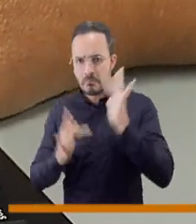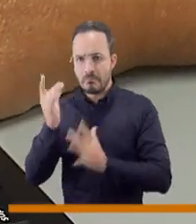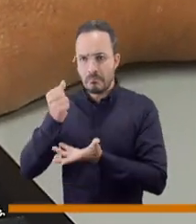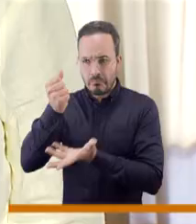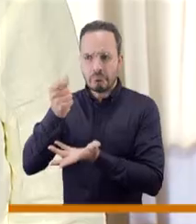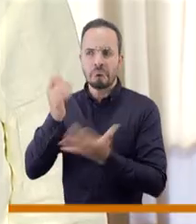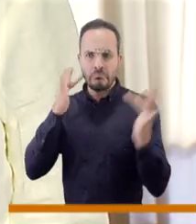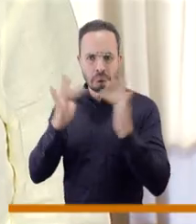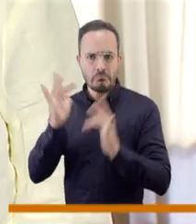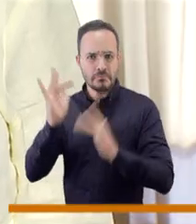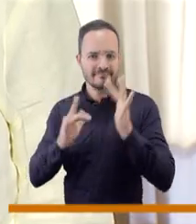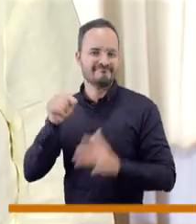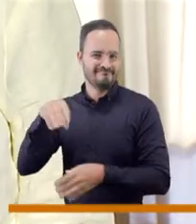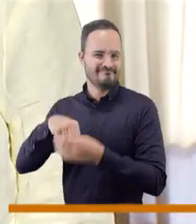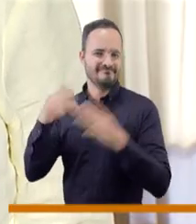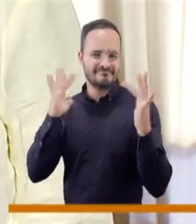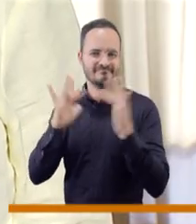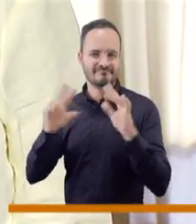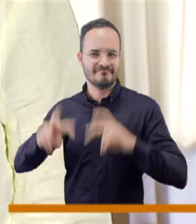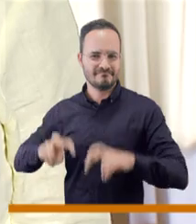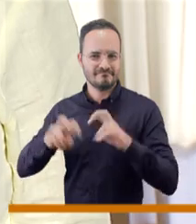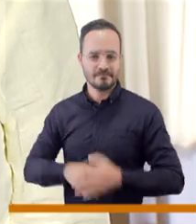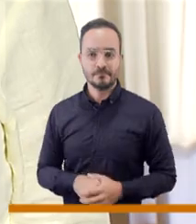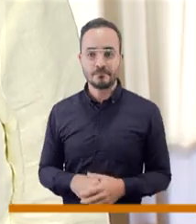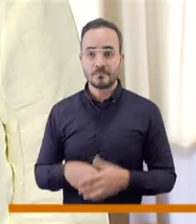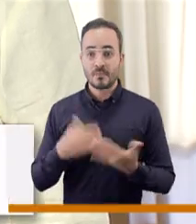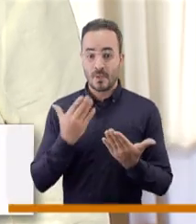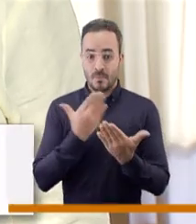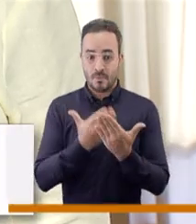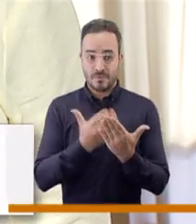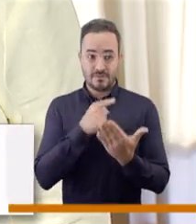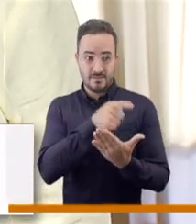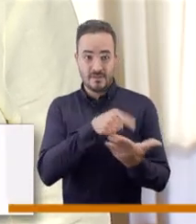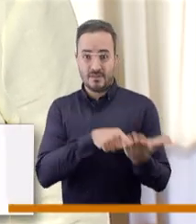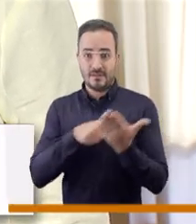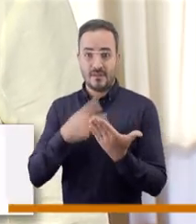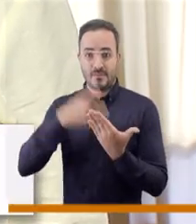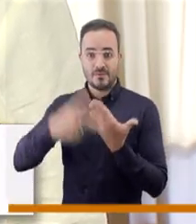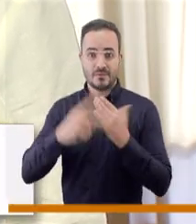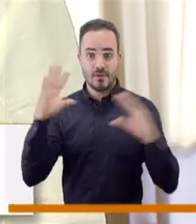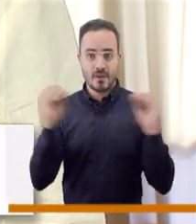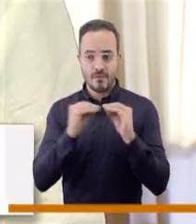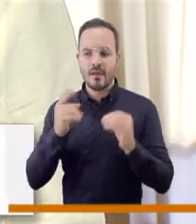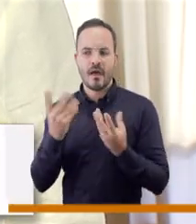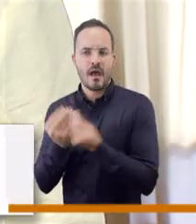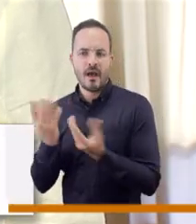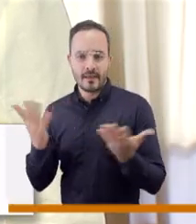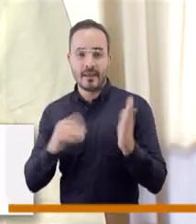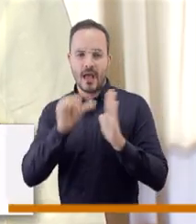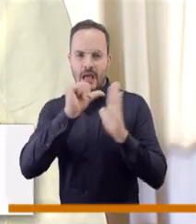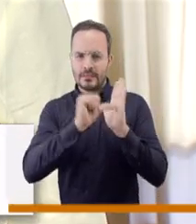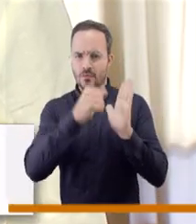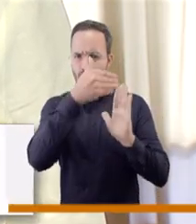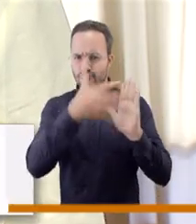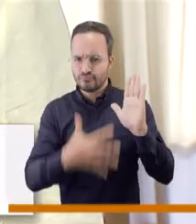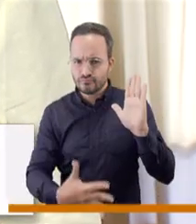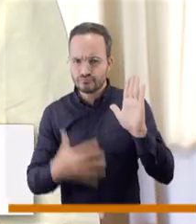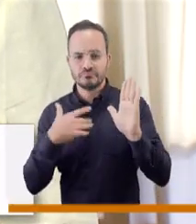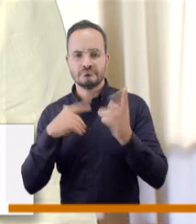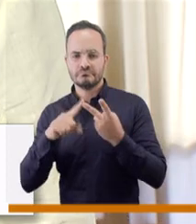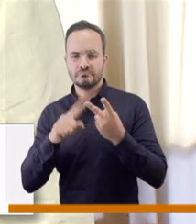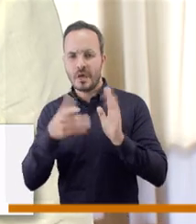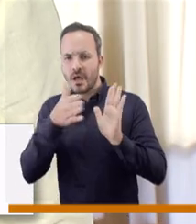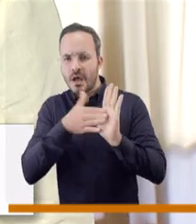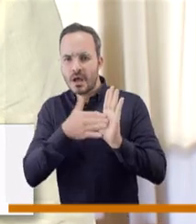Estudiar el proyecto de acuerdo significa entonces tomar el articulado, la exposición de motivos y